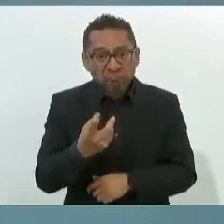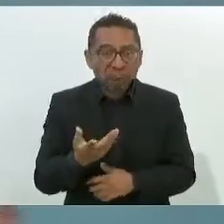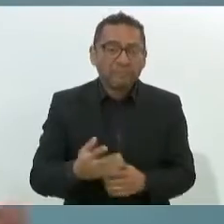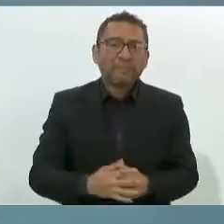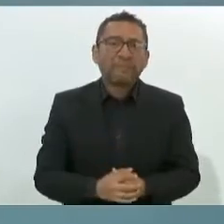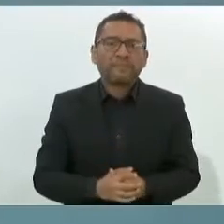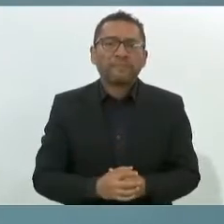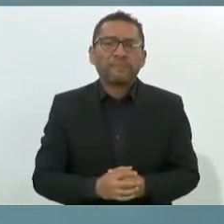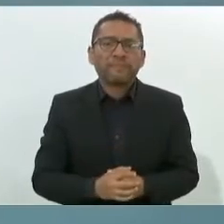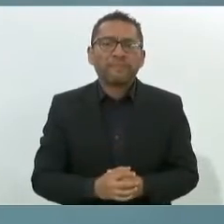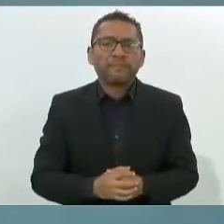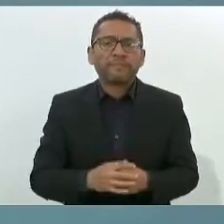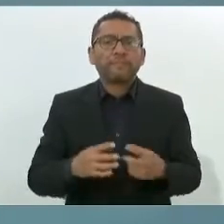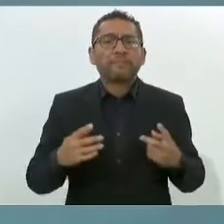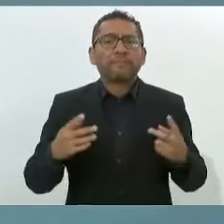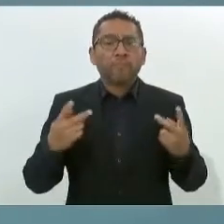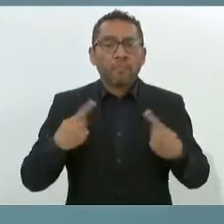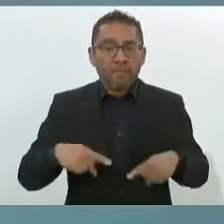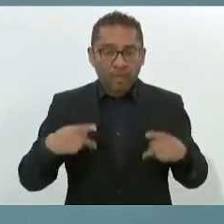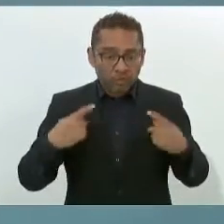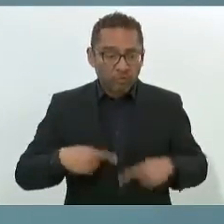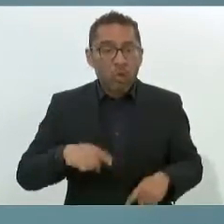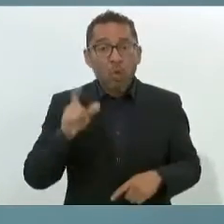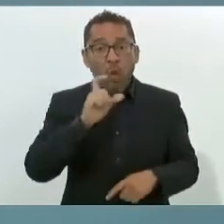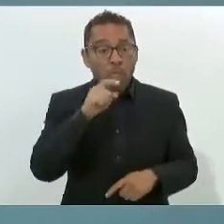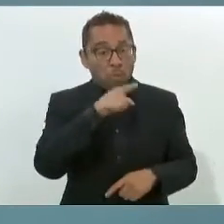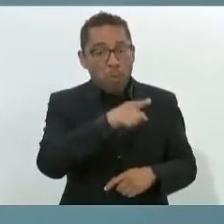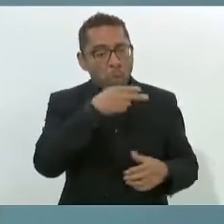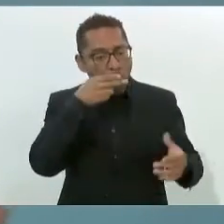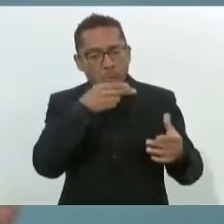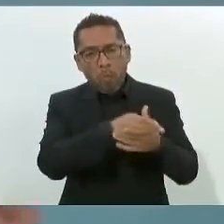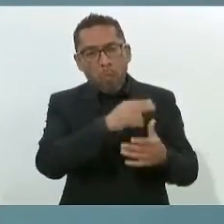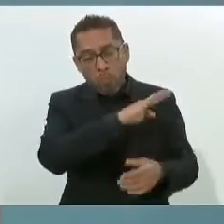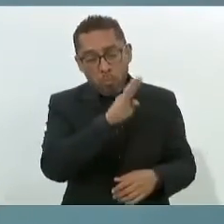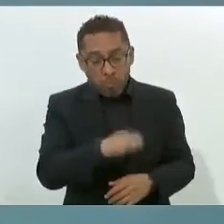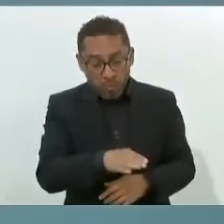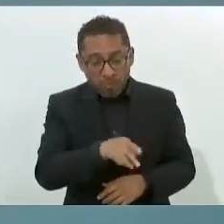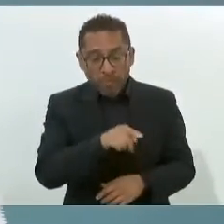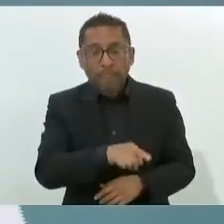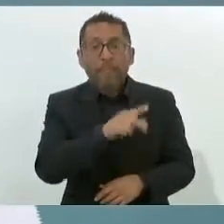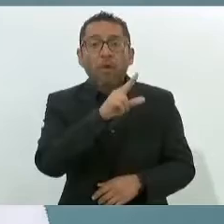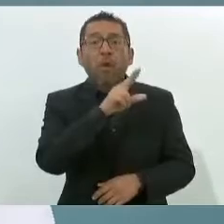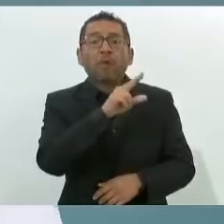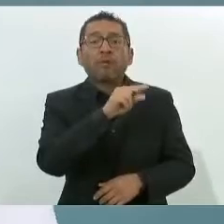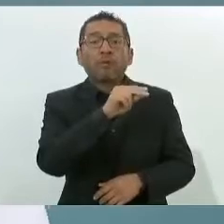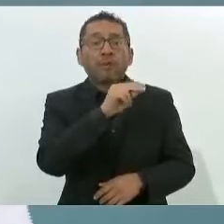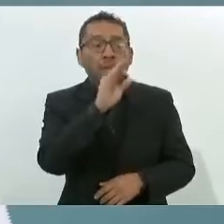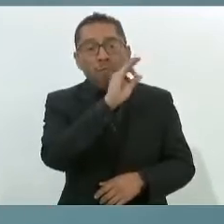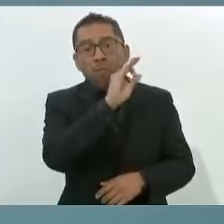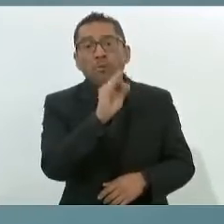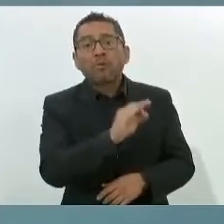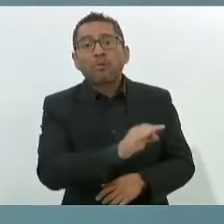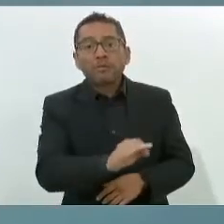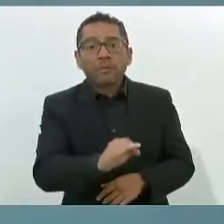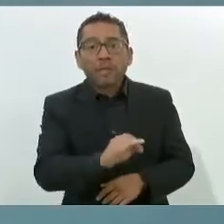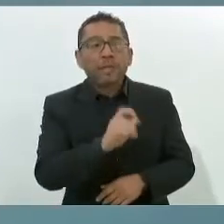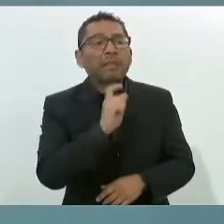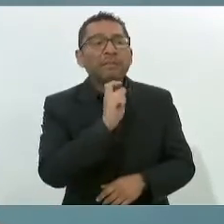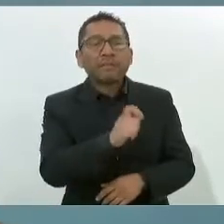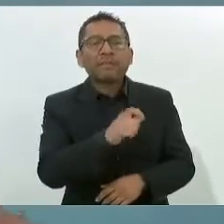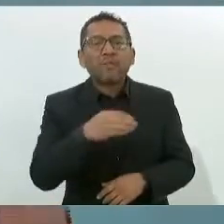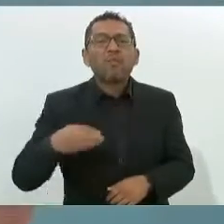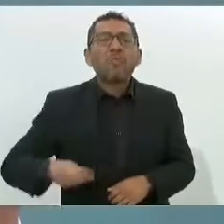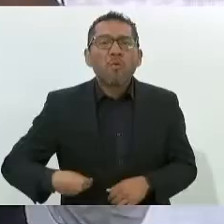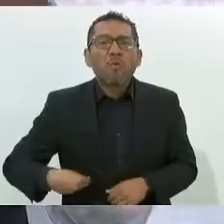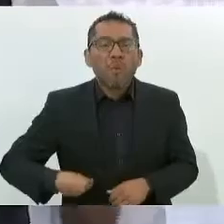de las personas privadas de la vida, el ochenta por ciento salen positivos al consumo de drogas, es